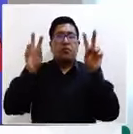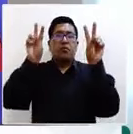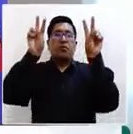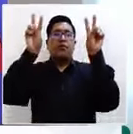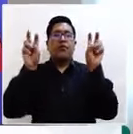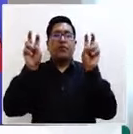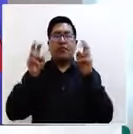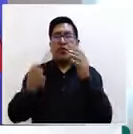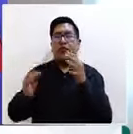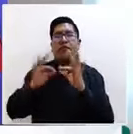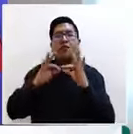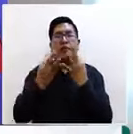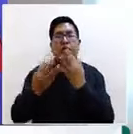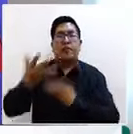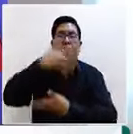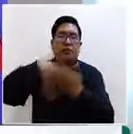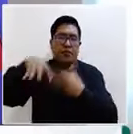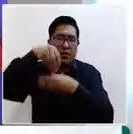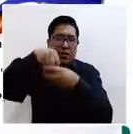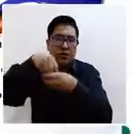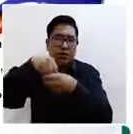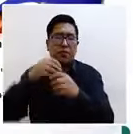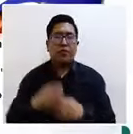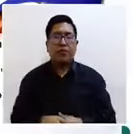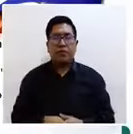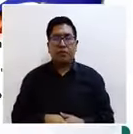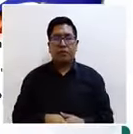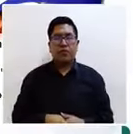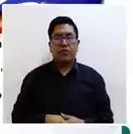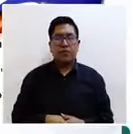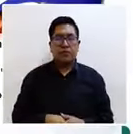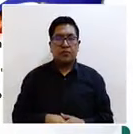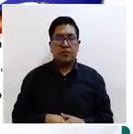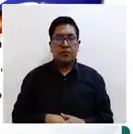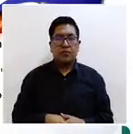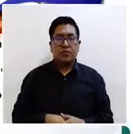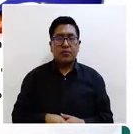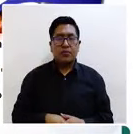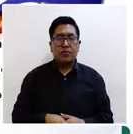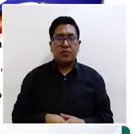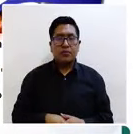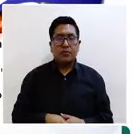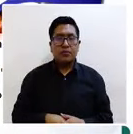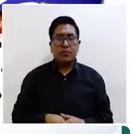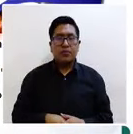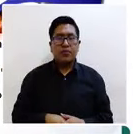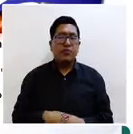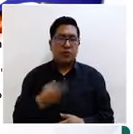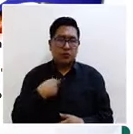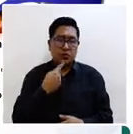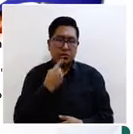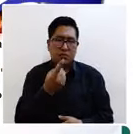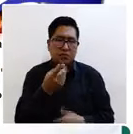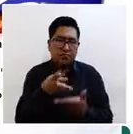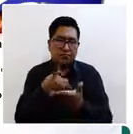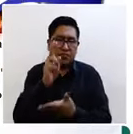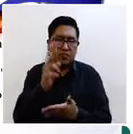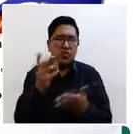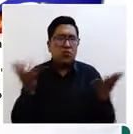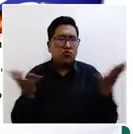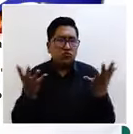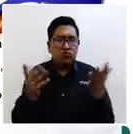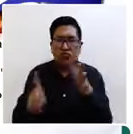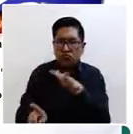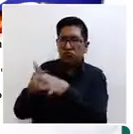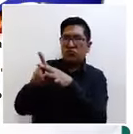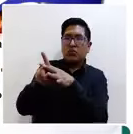reintegración familiar. Esa está la primera, ¿no? Que obviamente sucede al